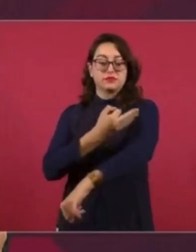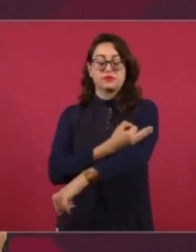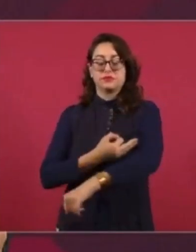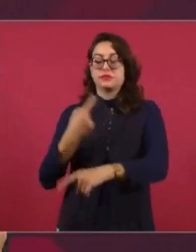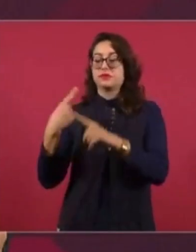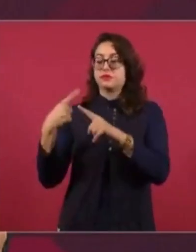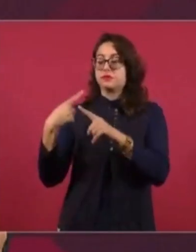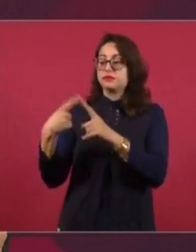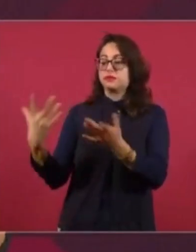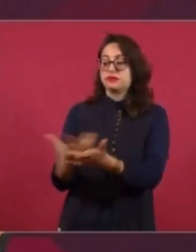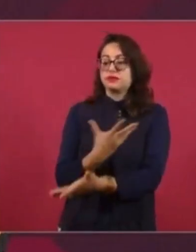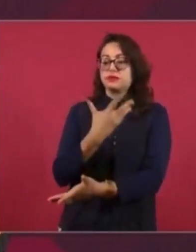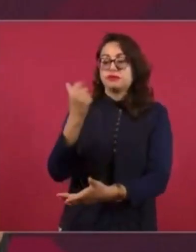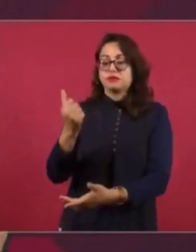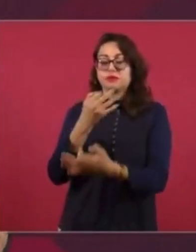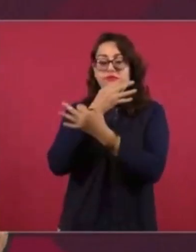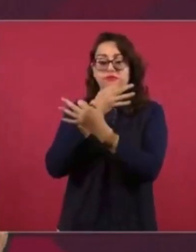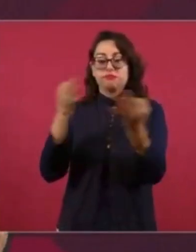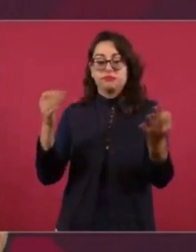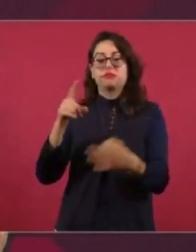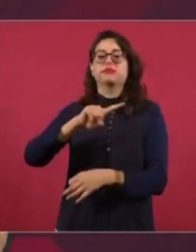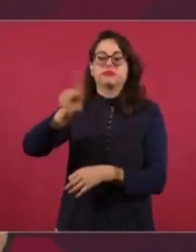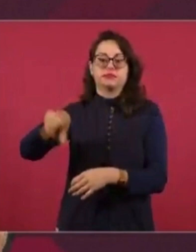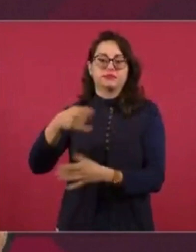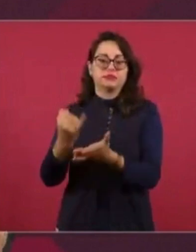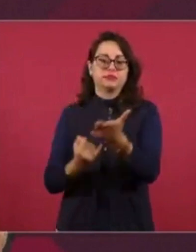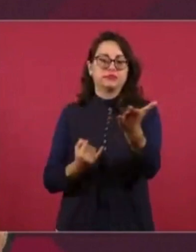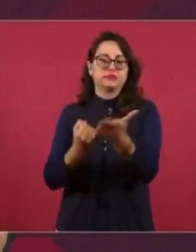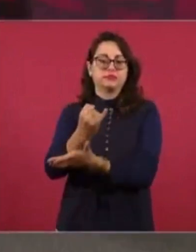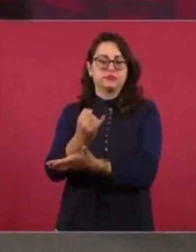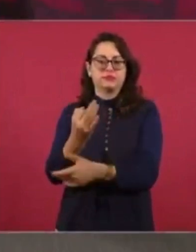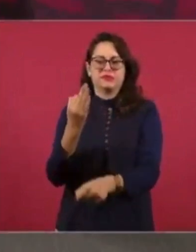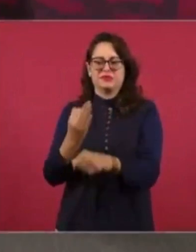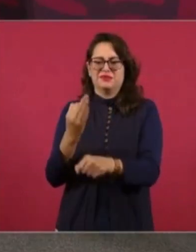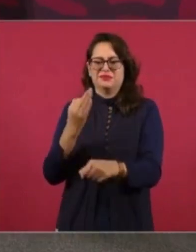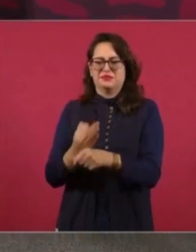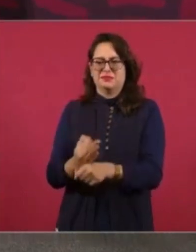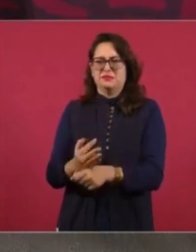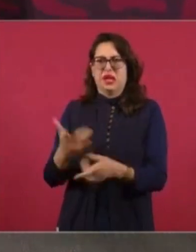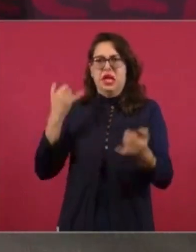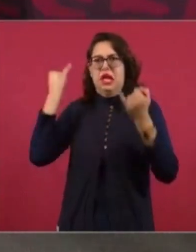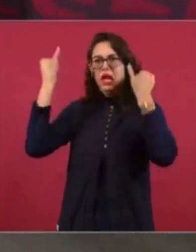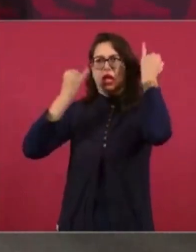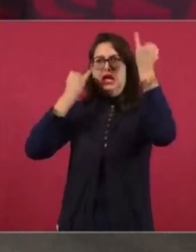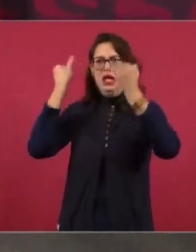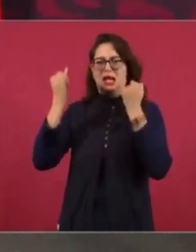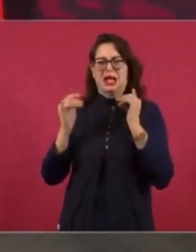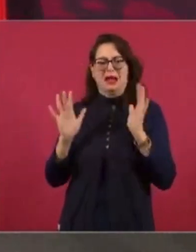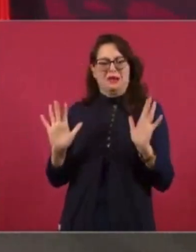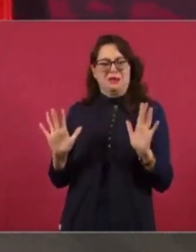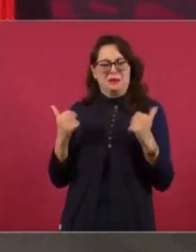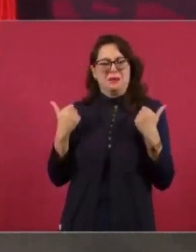adelantamos, o sea, despacio, porque tenemos prisa.